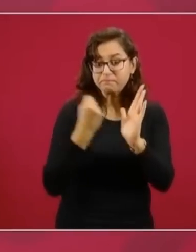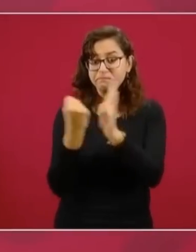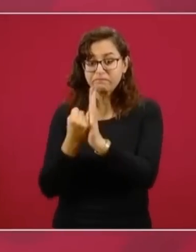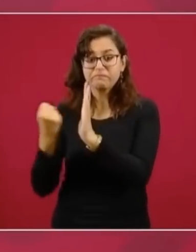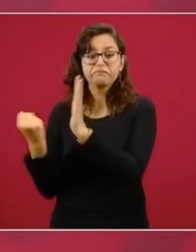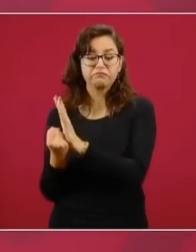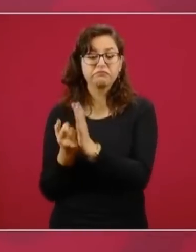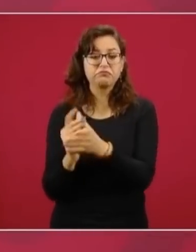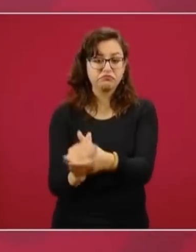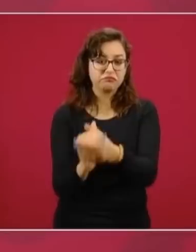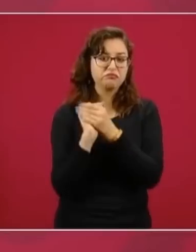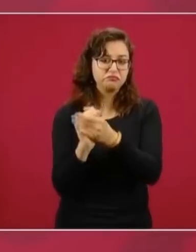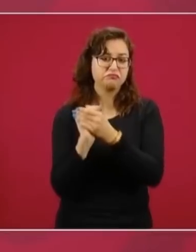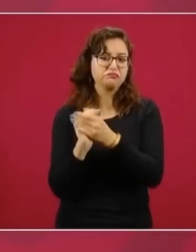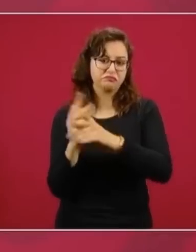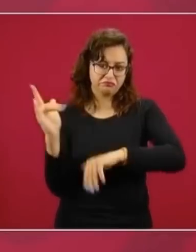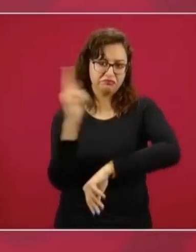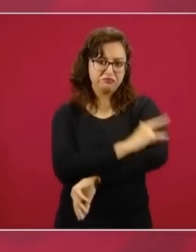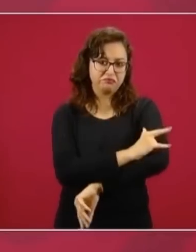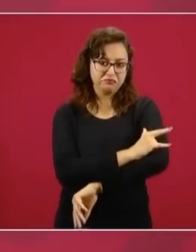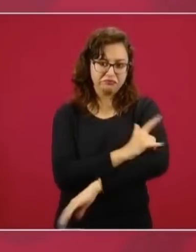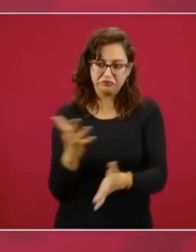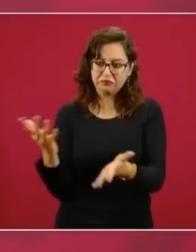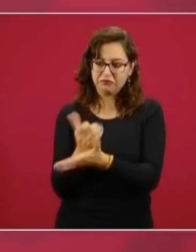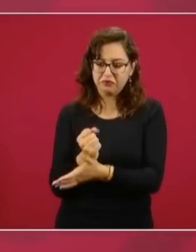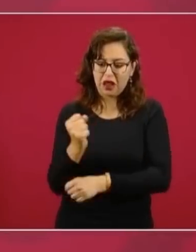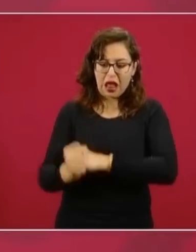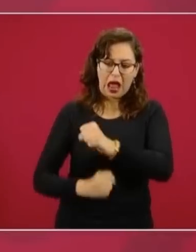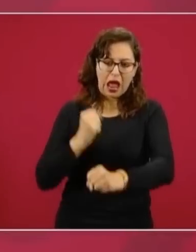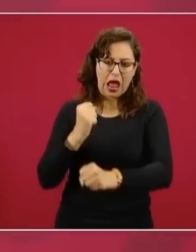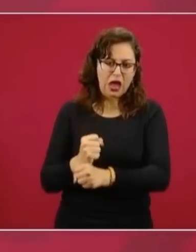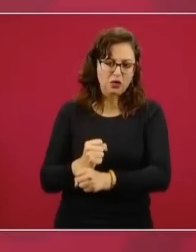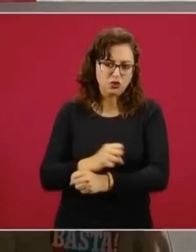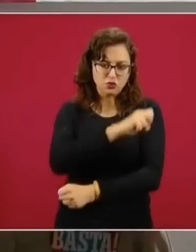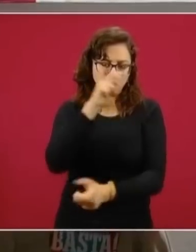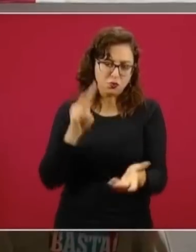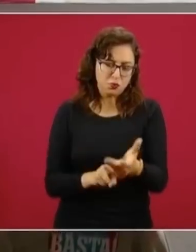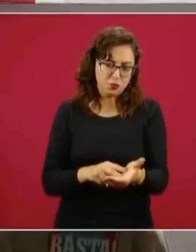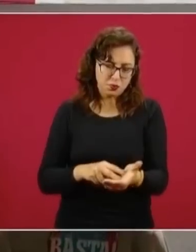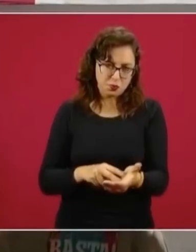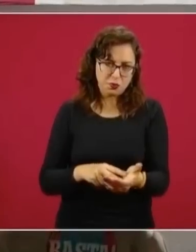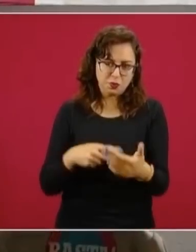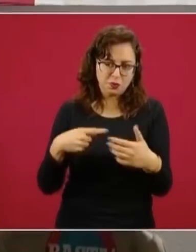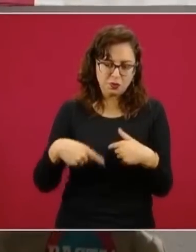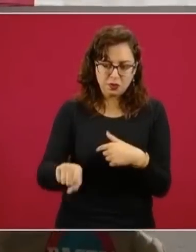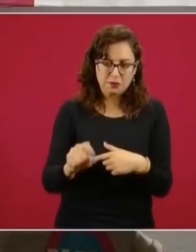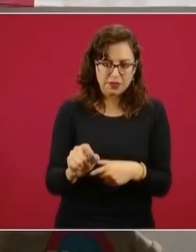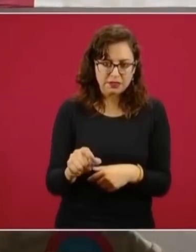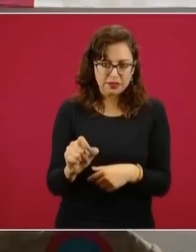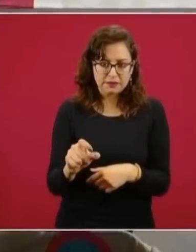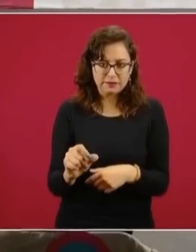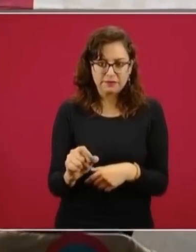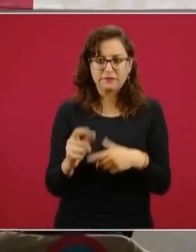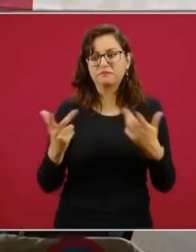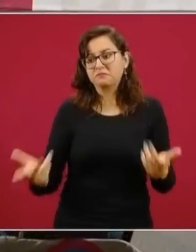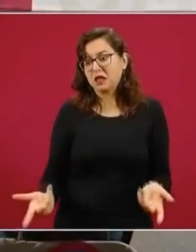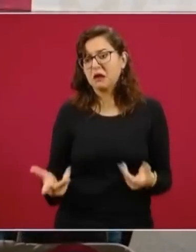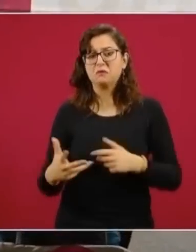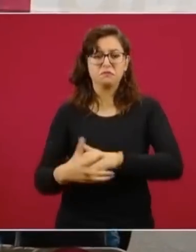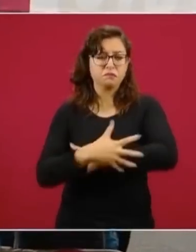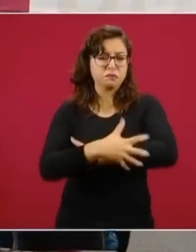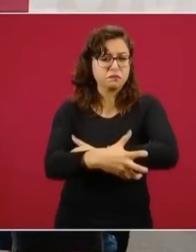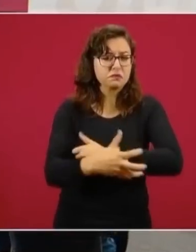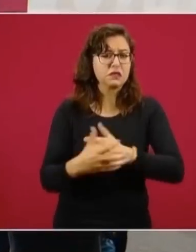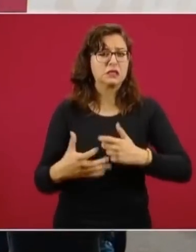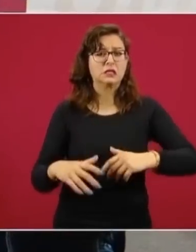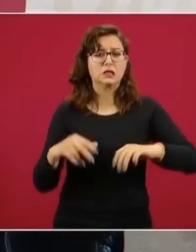rifa del avión presidencial con el año, si es un equipo de rayos X, si es